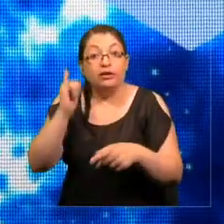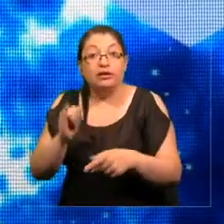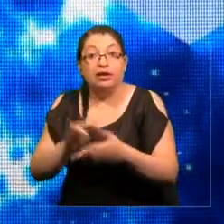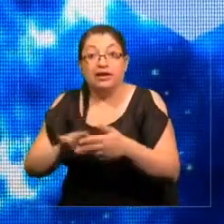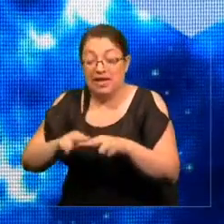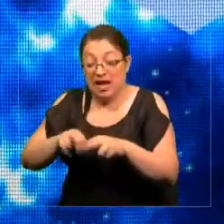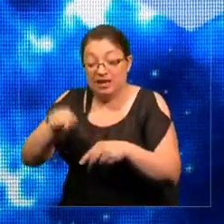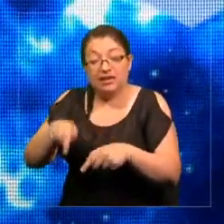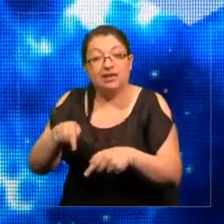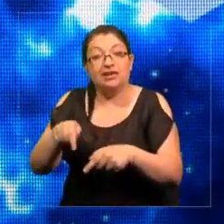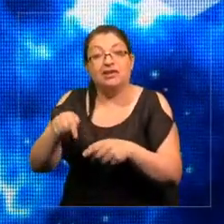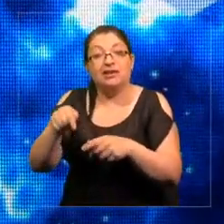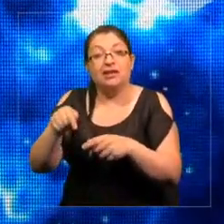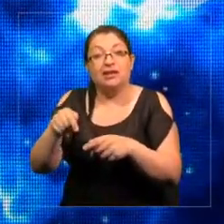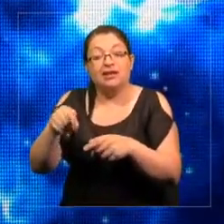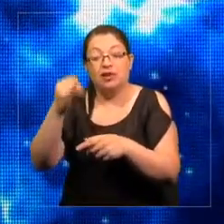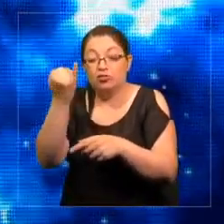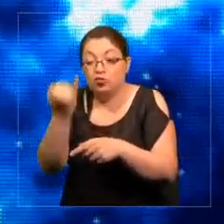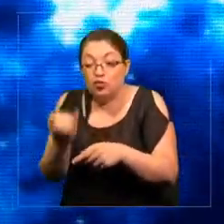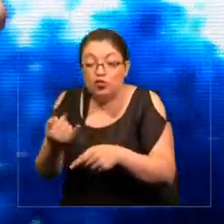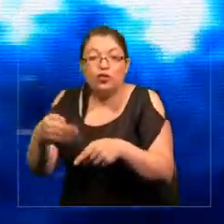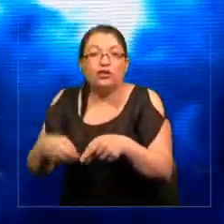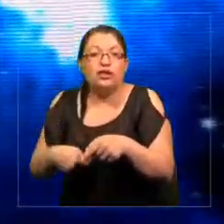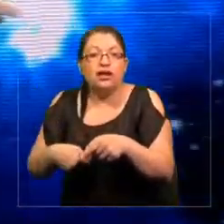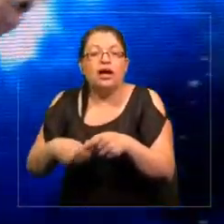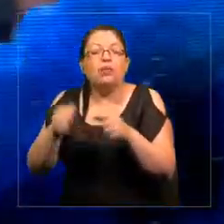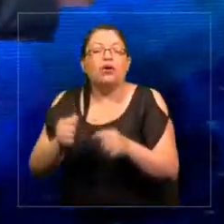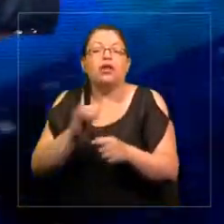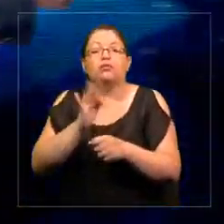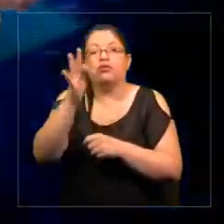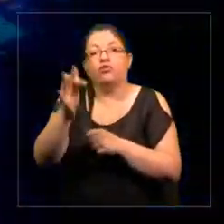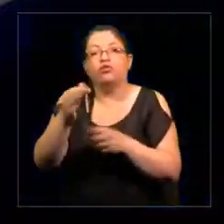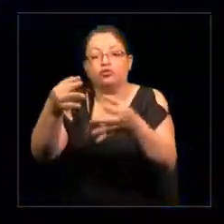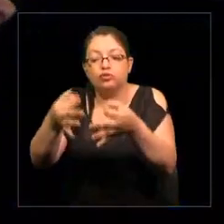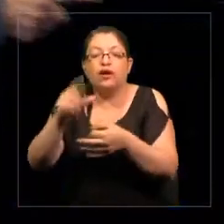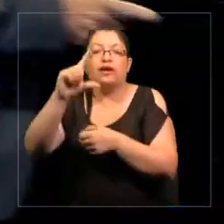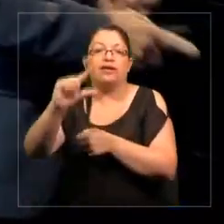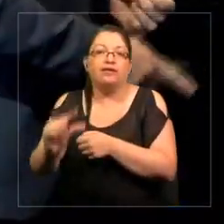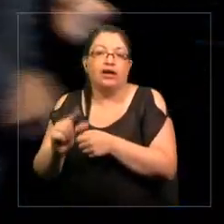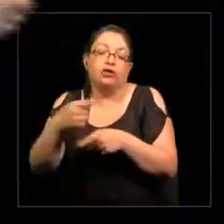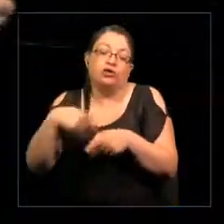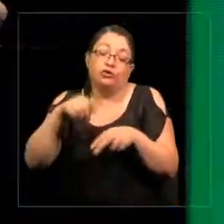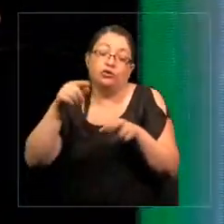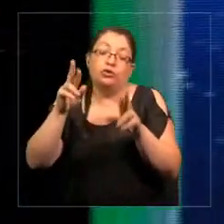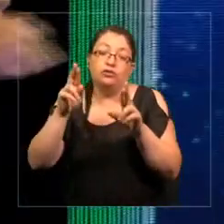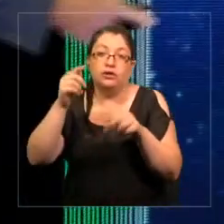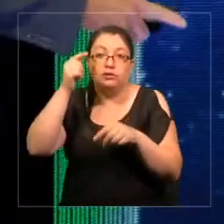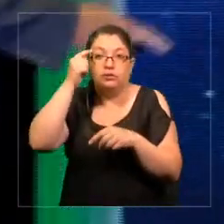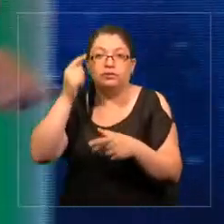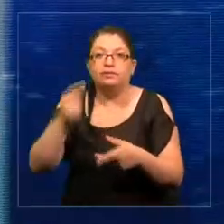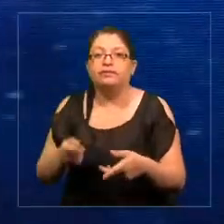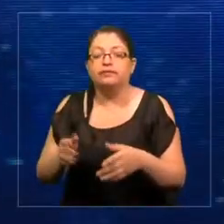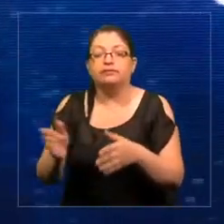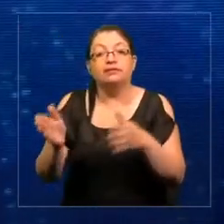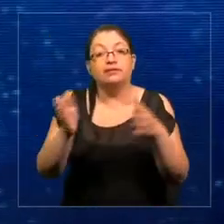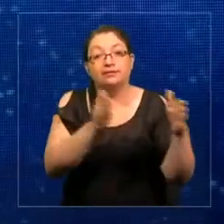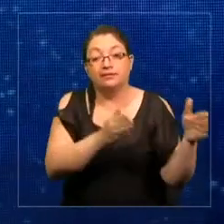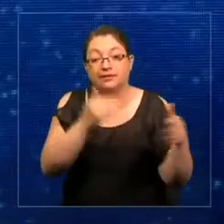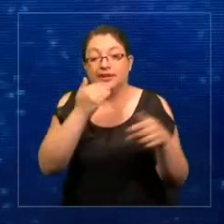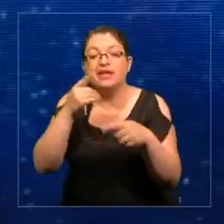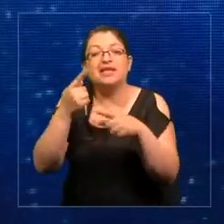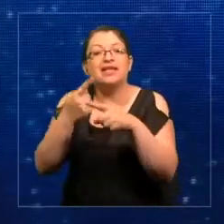en la trayectoria o tendencia que esperamos. Y acá, en este otro lado, tenemos